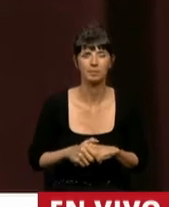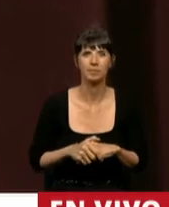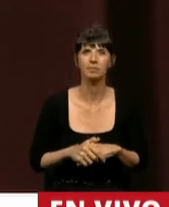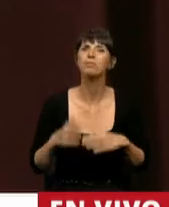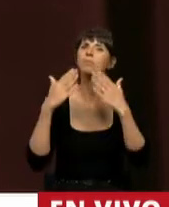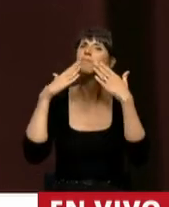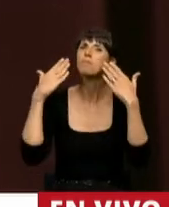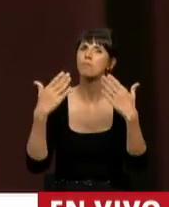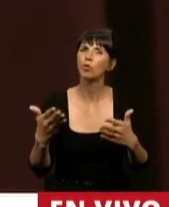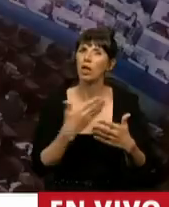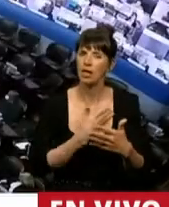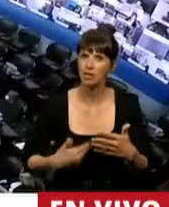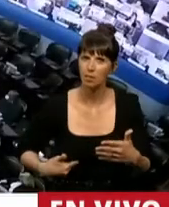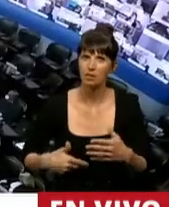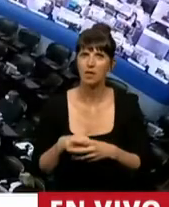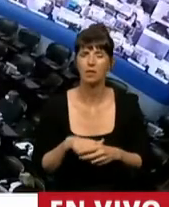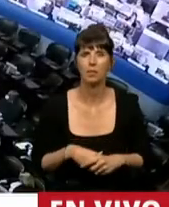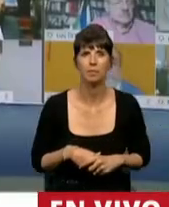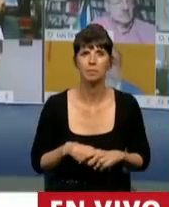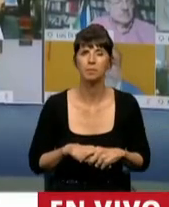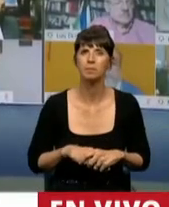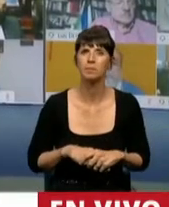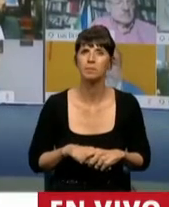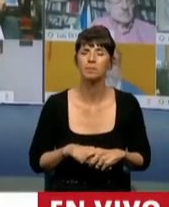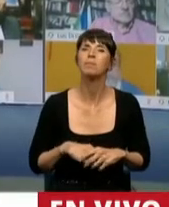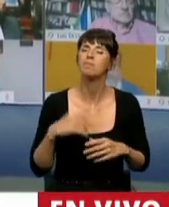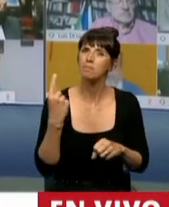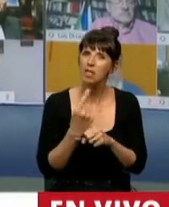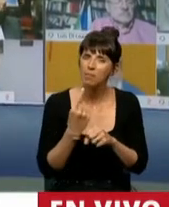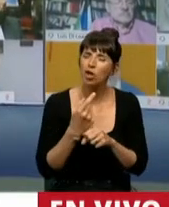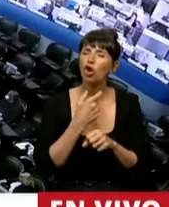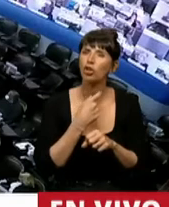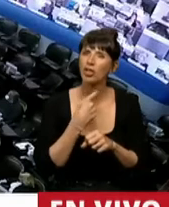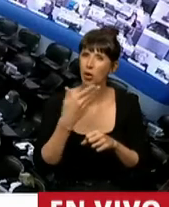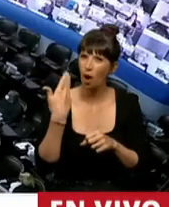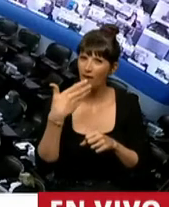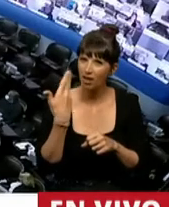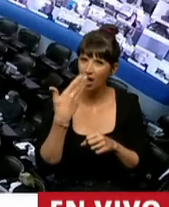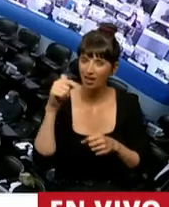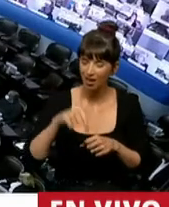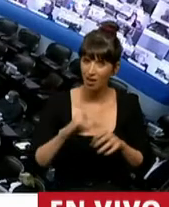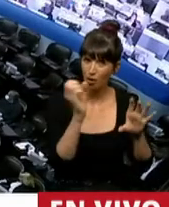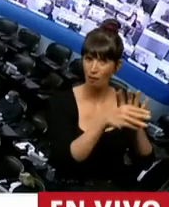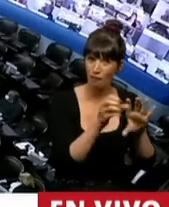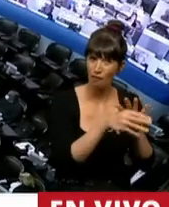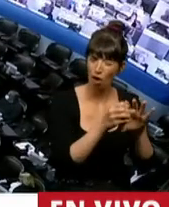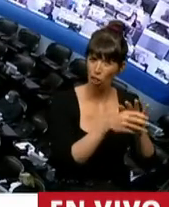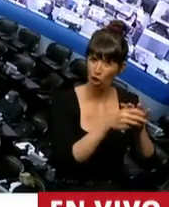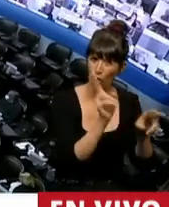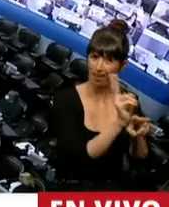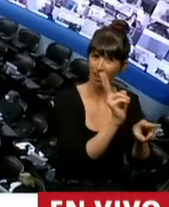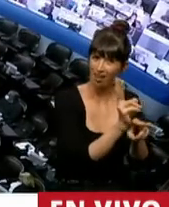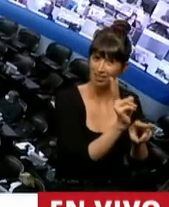Muchísimas gracias, señor presidente. En primer lugar, quisiera referirme a que este fondo, el Fondo de Garantía y